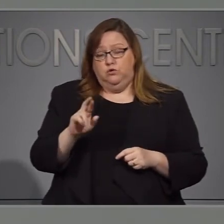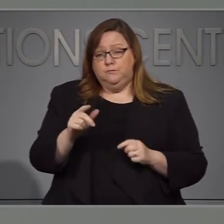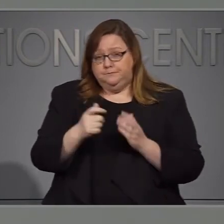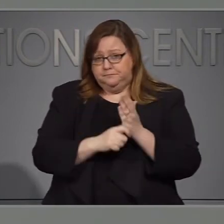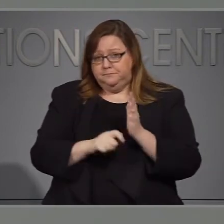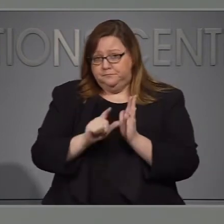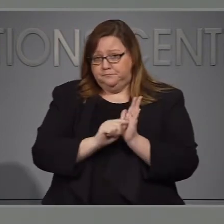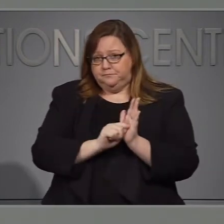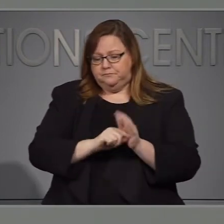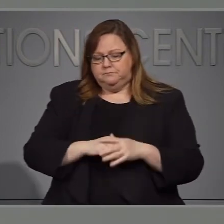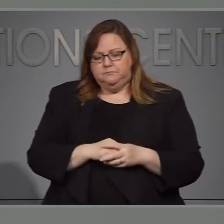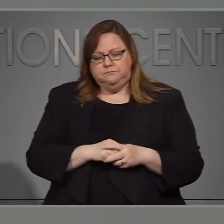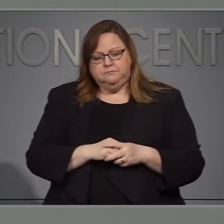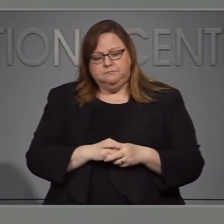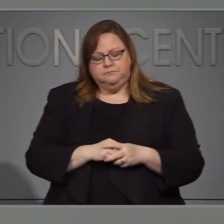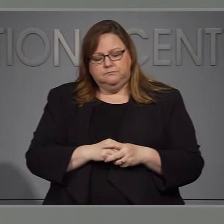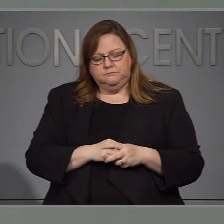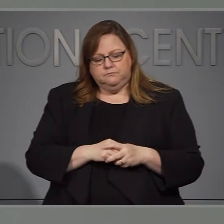Doctora Cain.